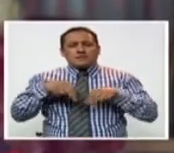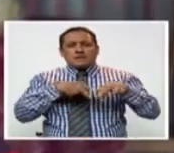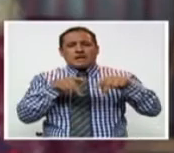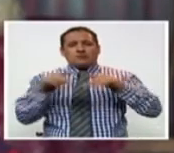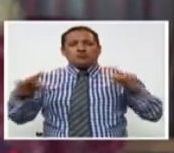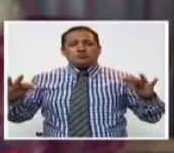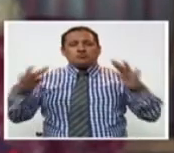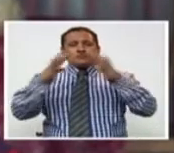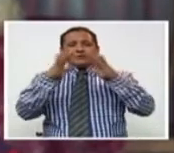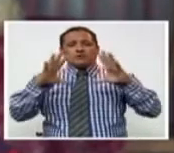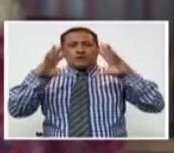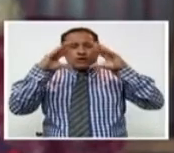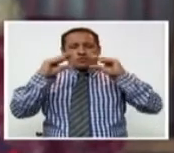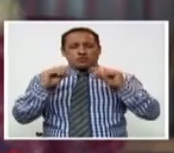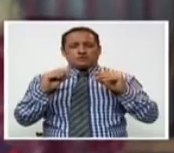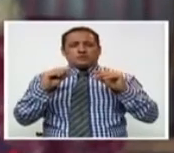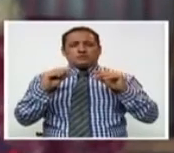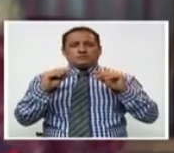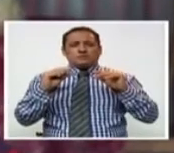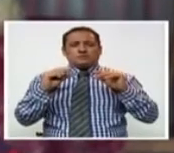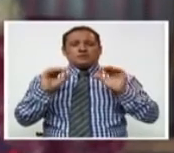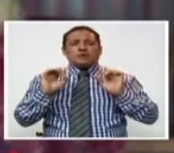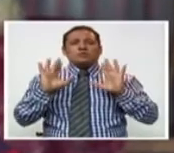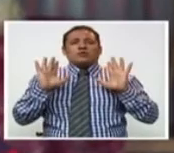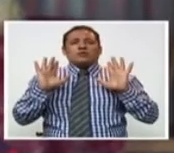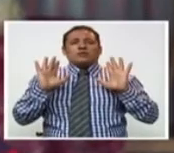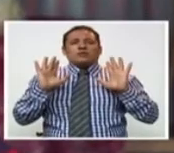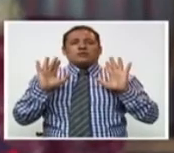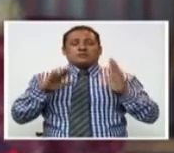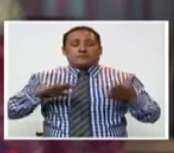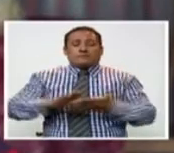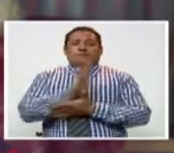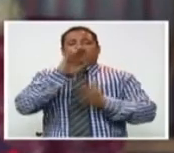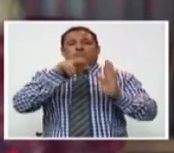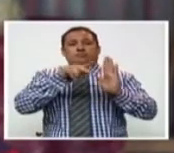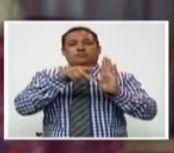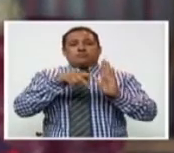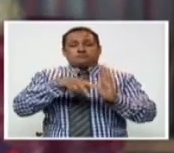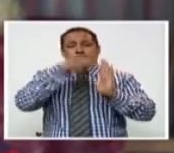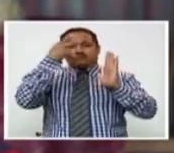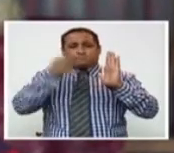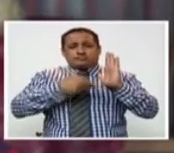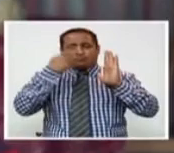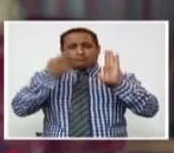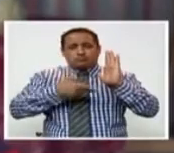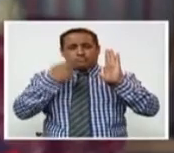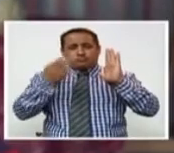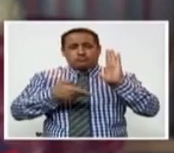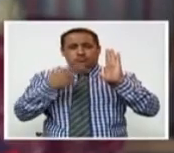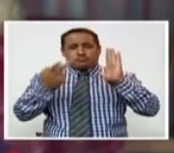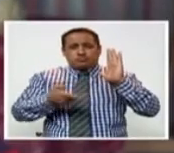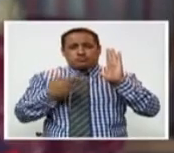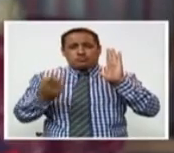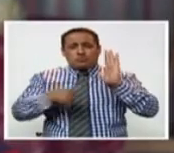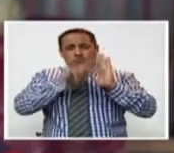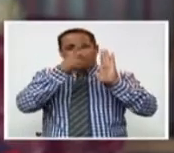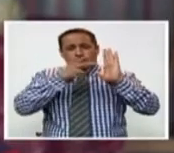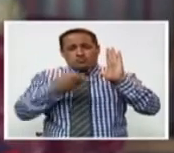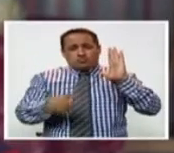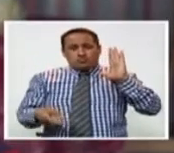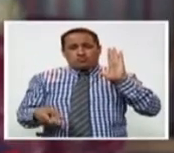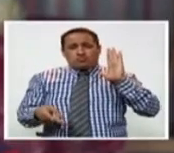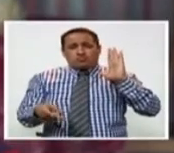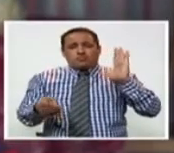Estuvimos caminando por el cerro horas de la noche y resulta que me resbalé. En ese